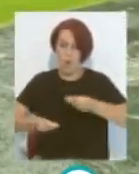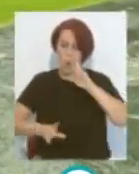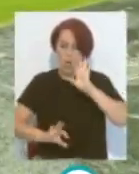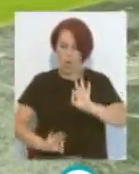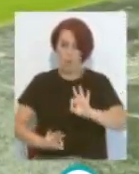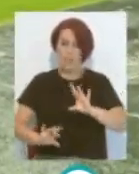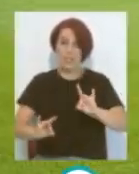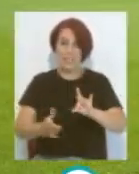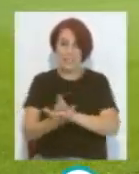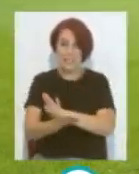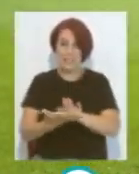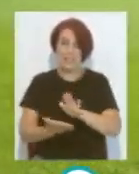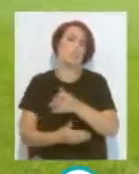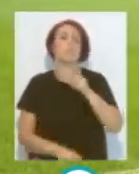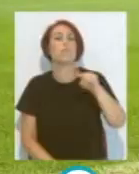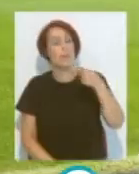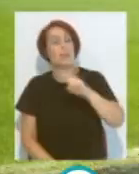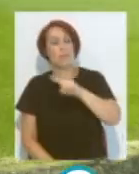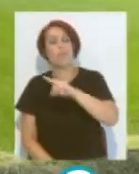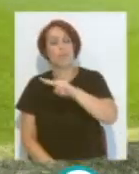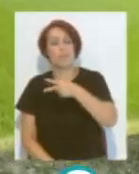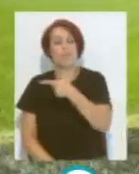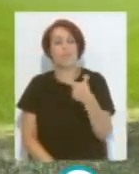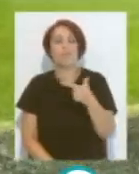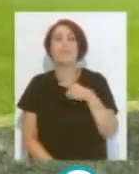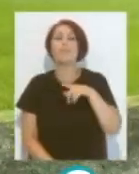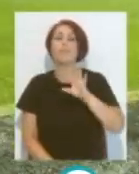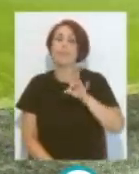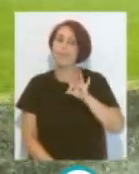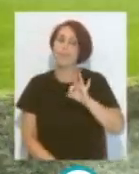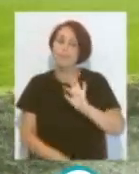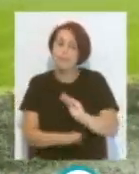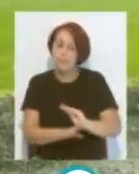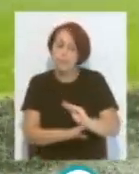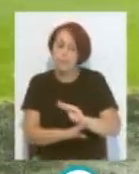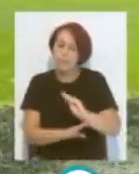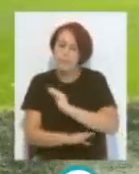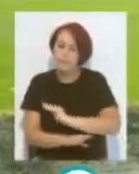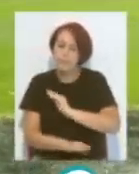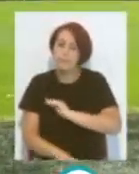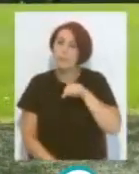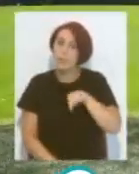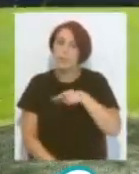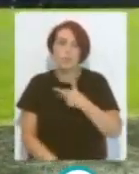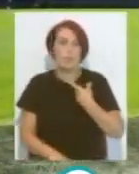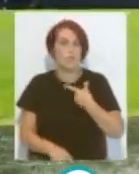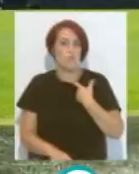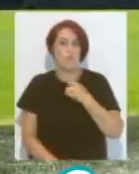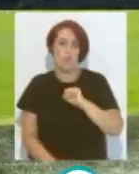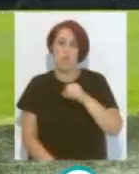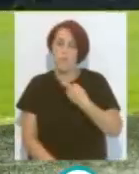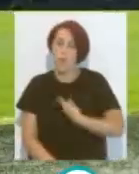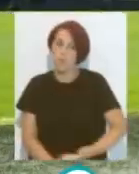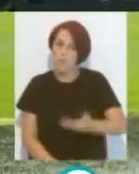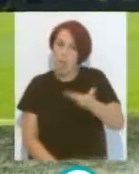en primera y tanto también en segunda división La verdad es que se mima mucho Y es una de las prioridades de los clubes Tienen que hacer ahí